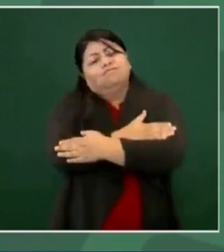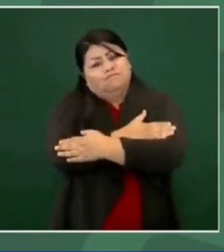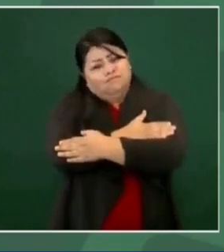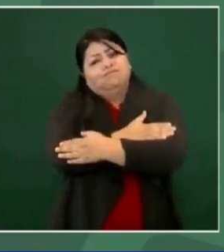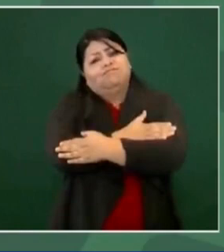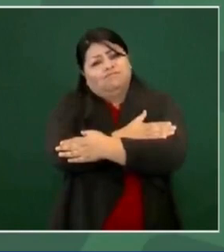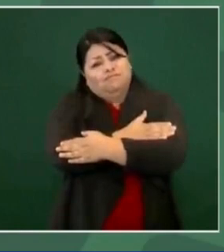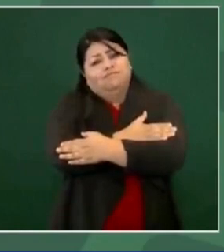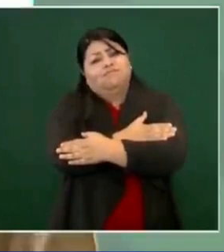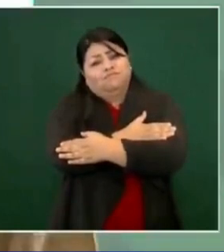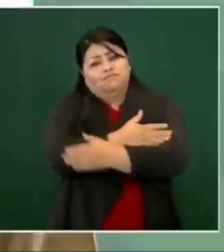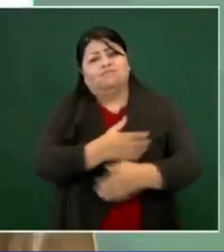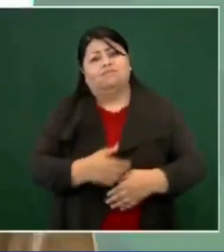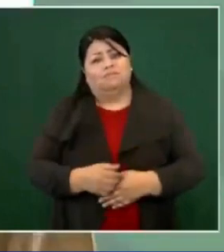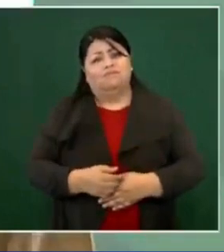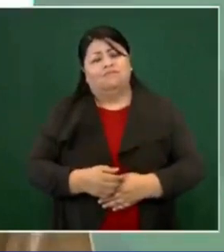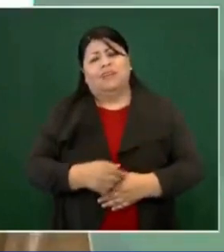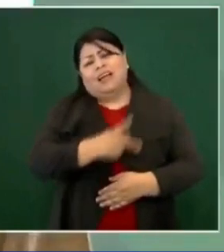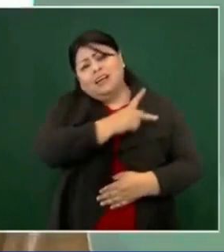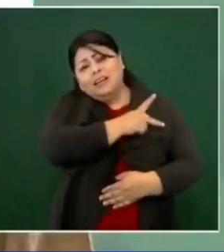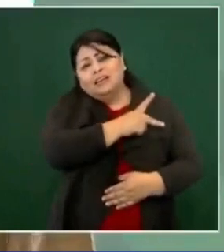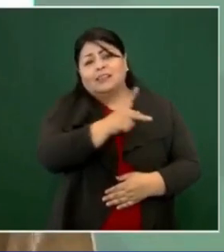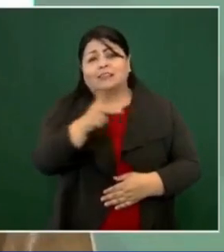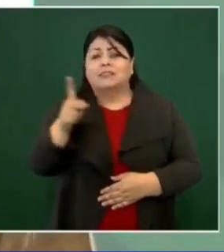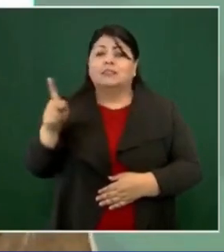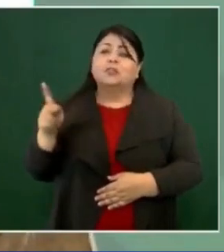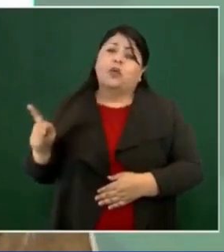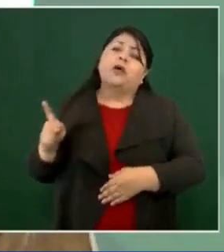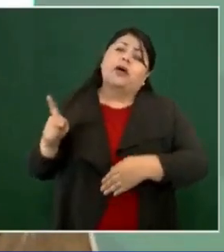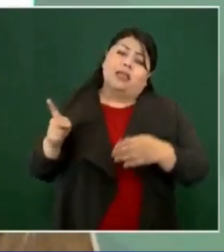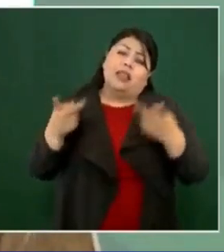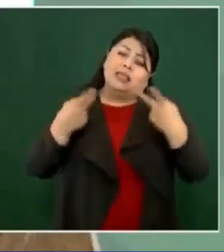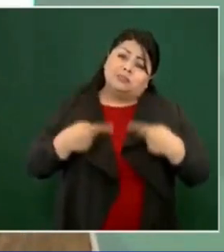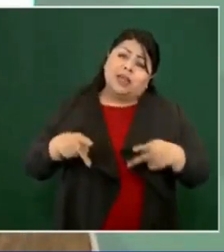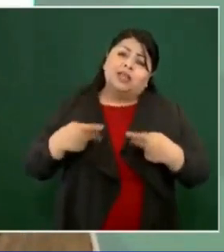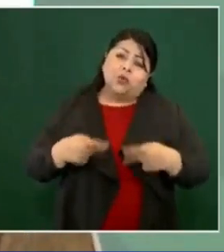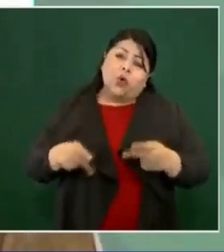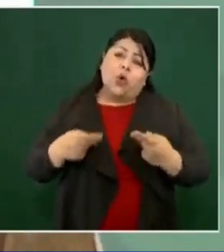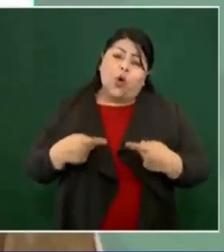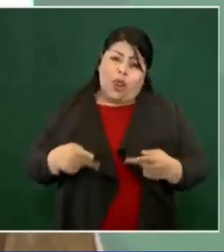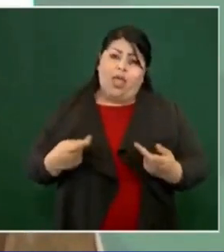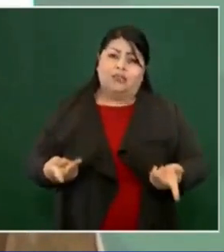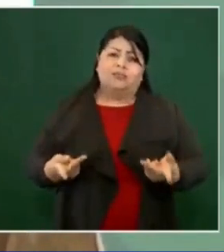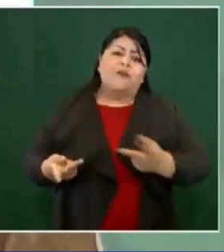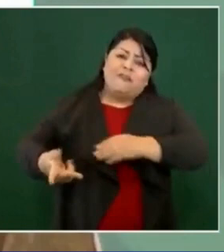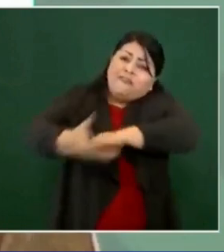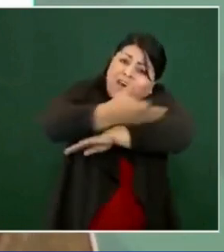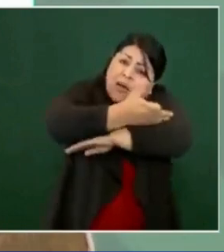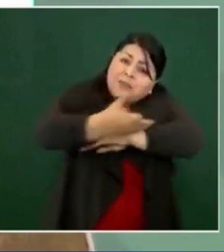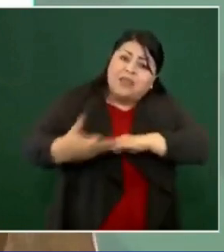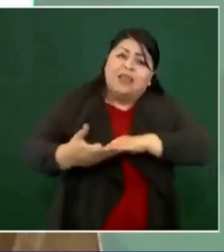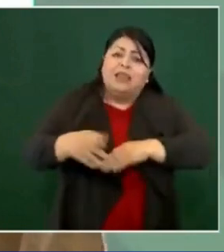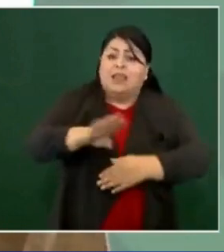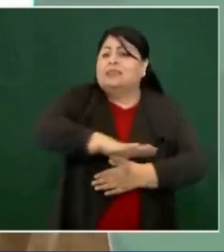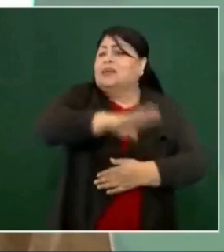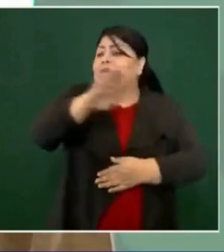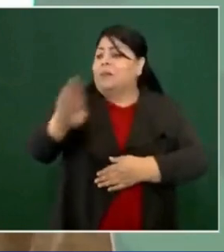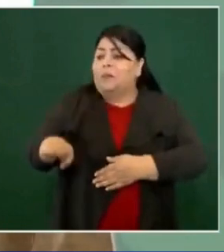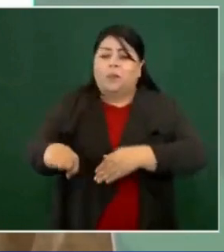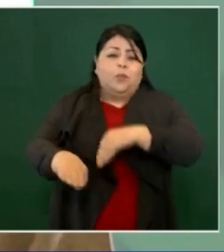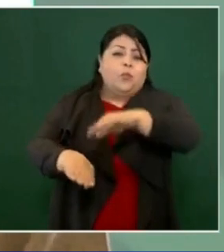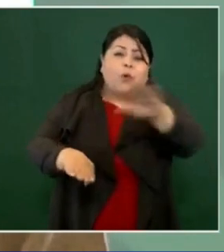permanente a todos los familiares de quienes han perdido la vida